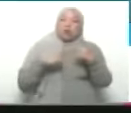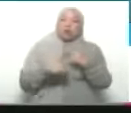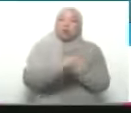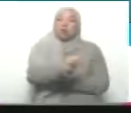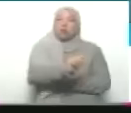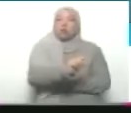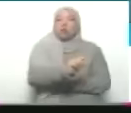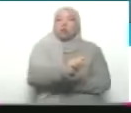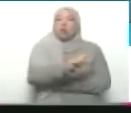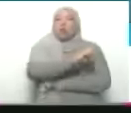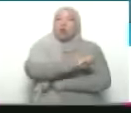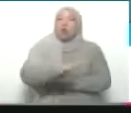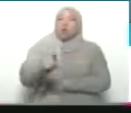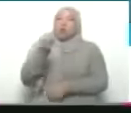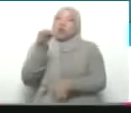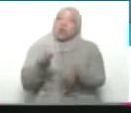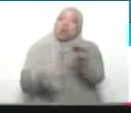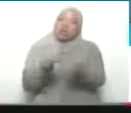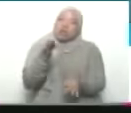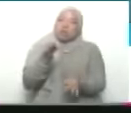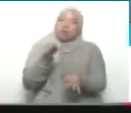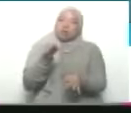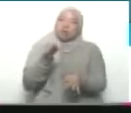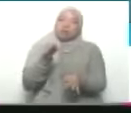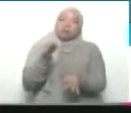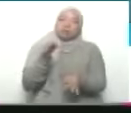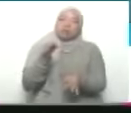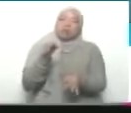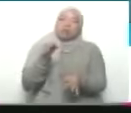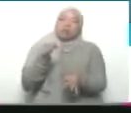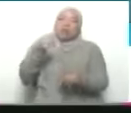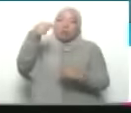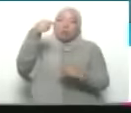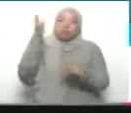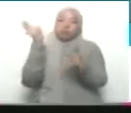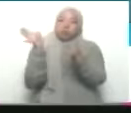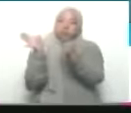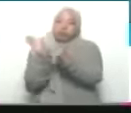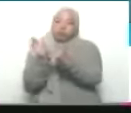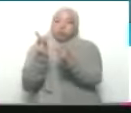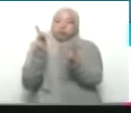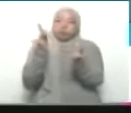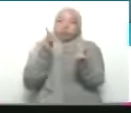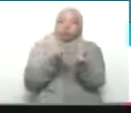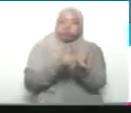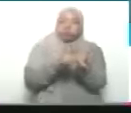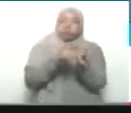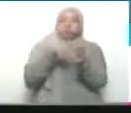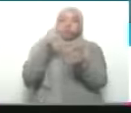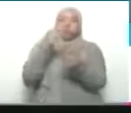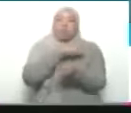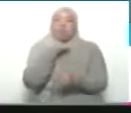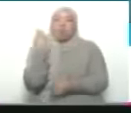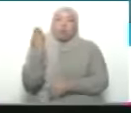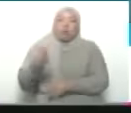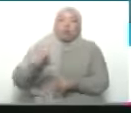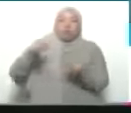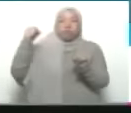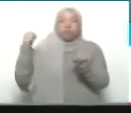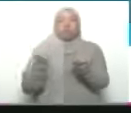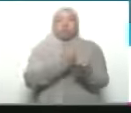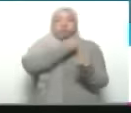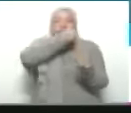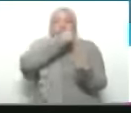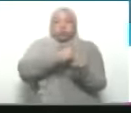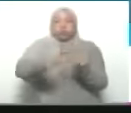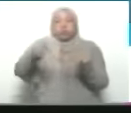condenado injustamente, fue clavado, crucificado, asesinado, torturado